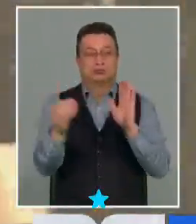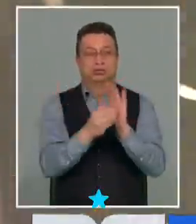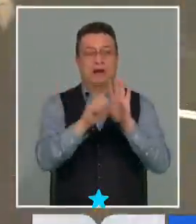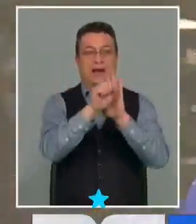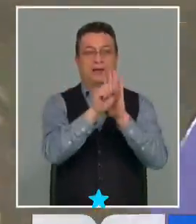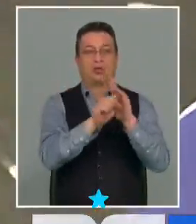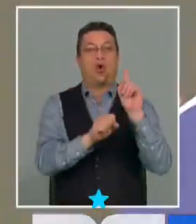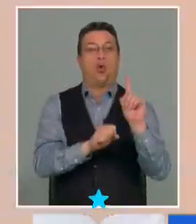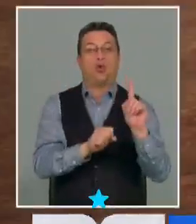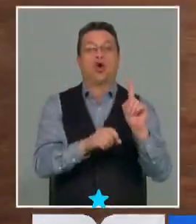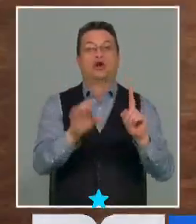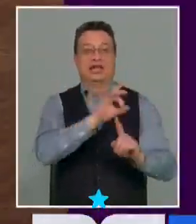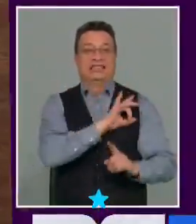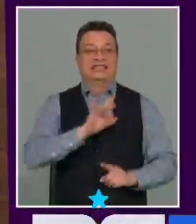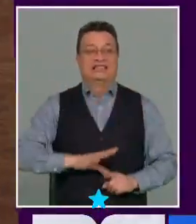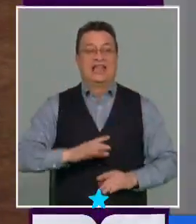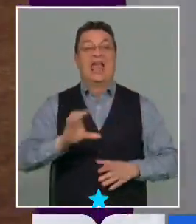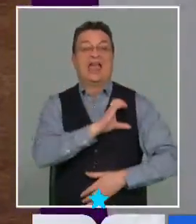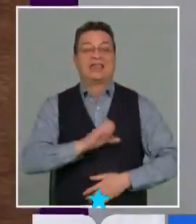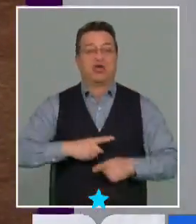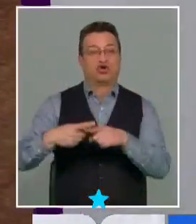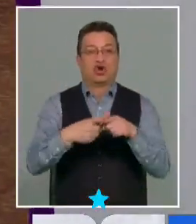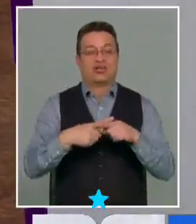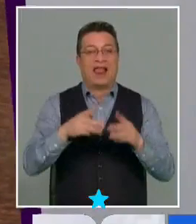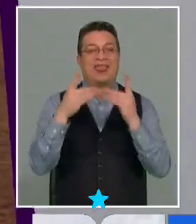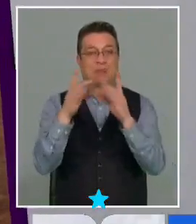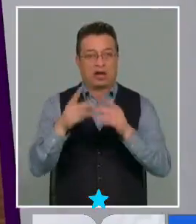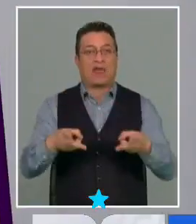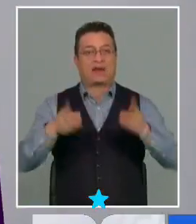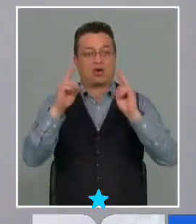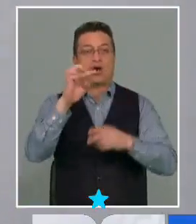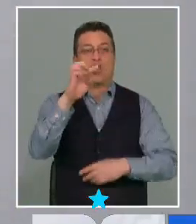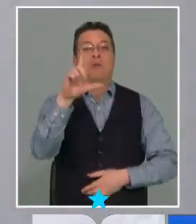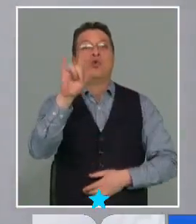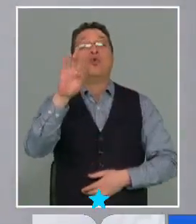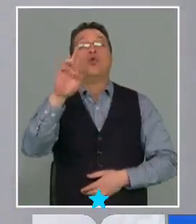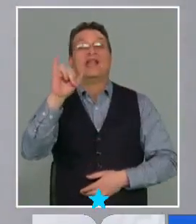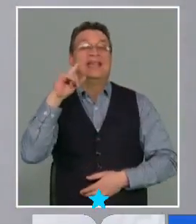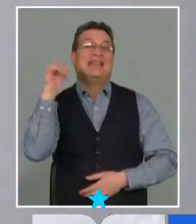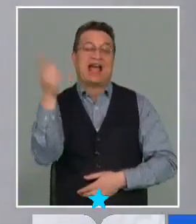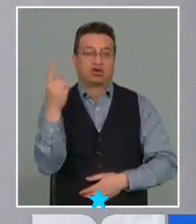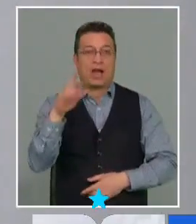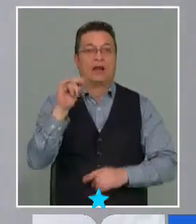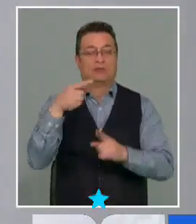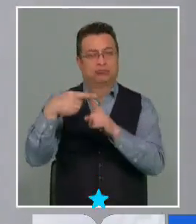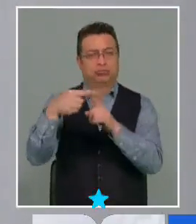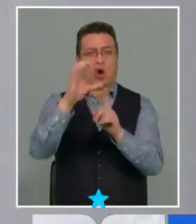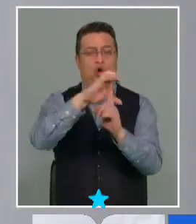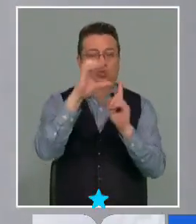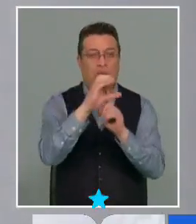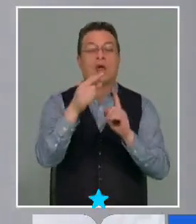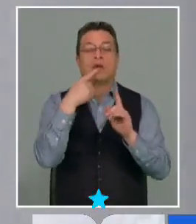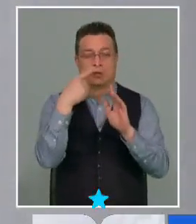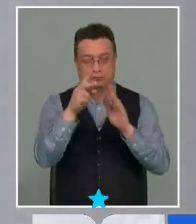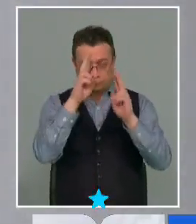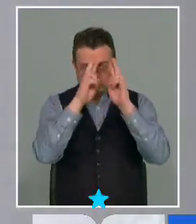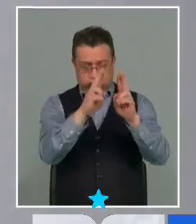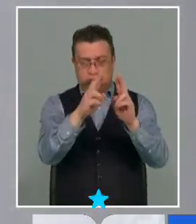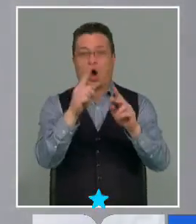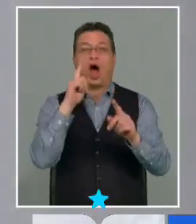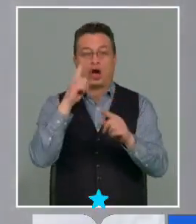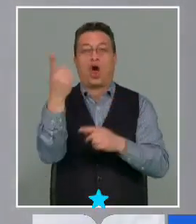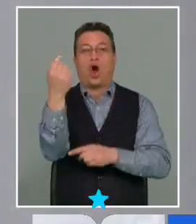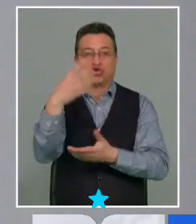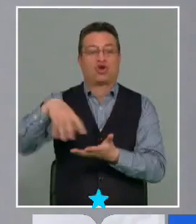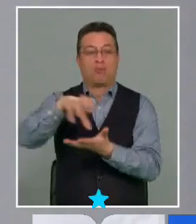artículo 1 que Chile es un Estado social y democrático de derecho, es plurinacional e intercultural, enunciado que reconoce la coexistencia de